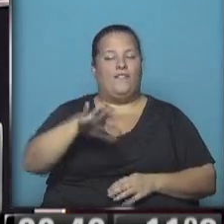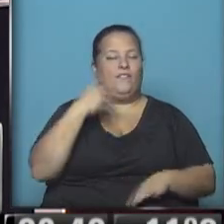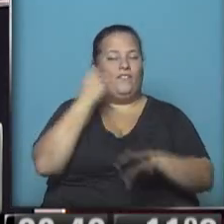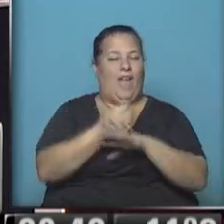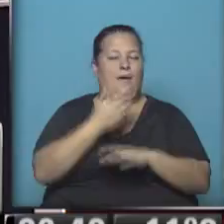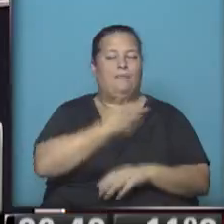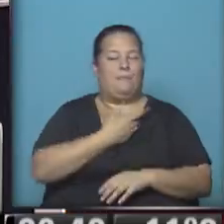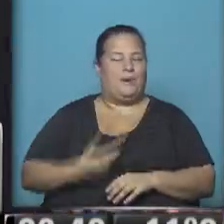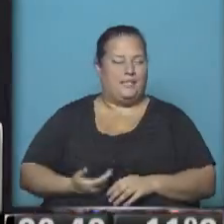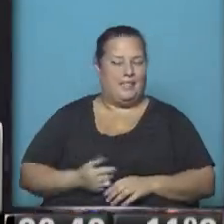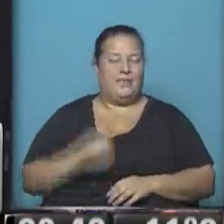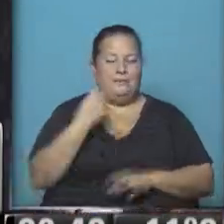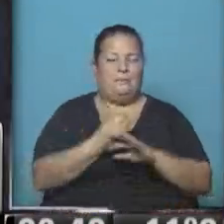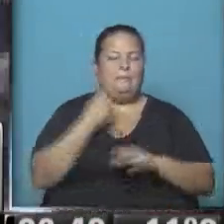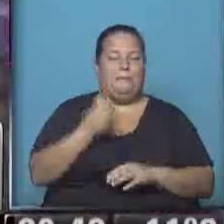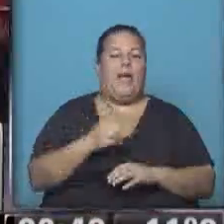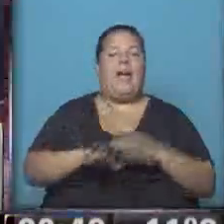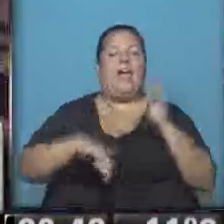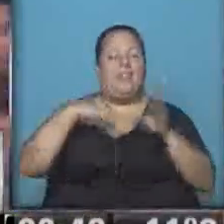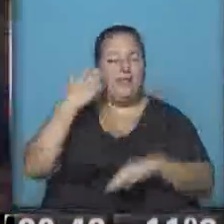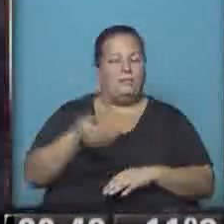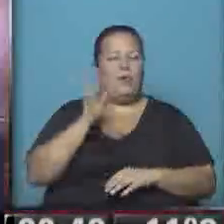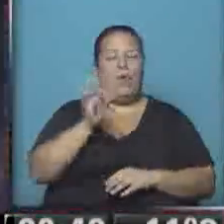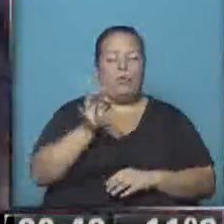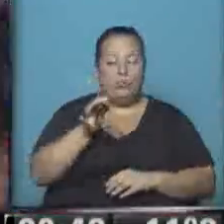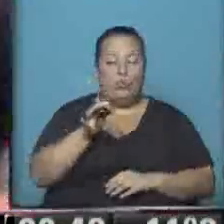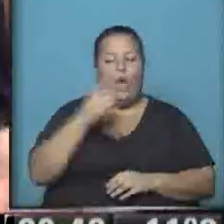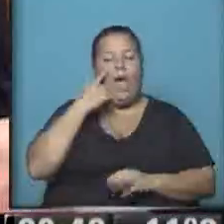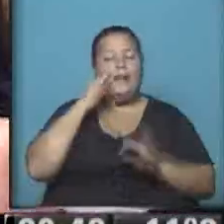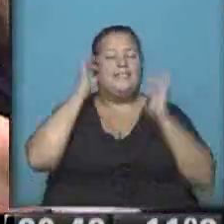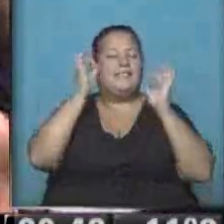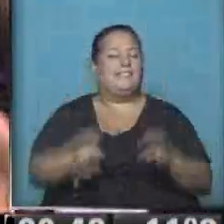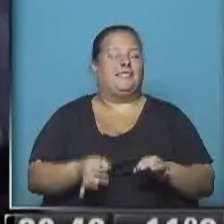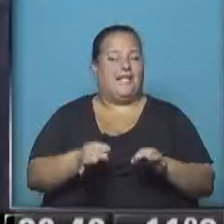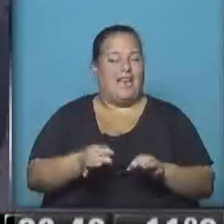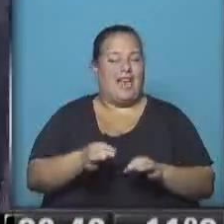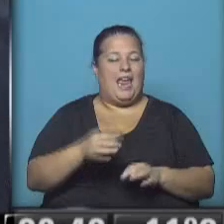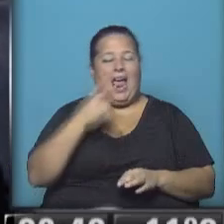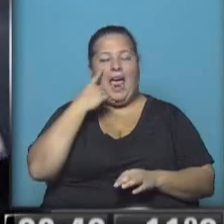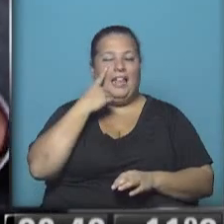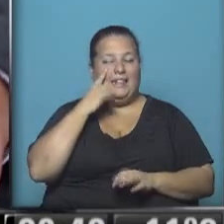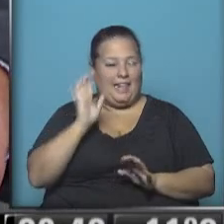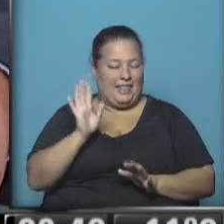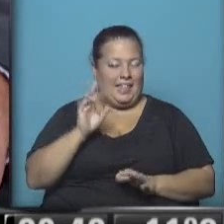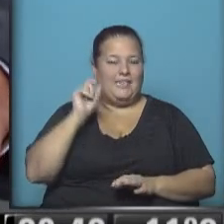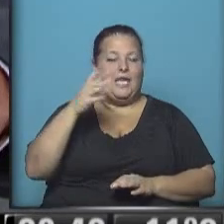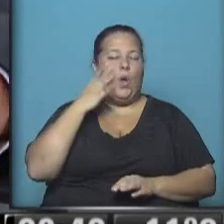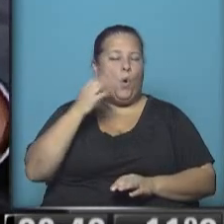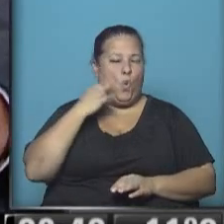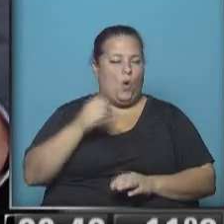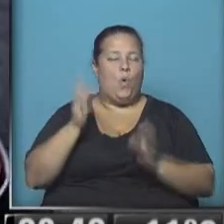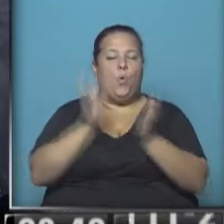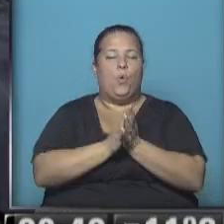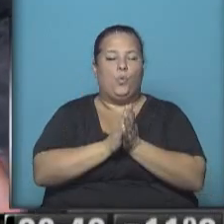como precandidato para luego, en octubre, intentar alcanzar la intendencia de Urlingan,